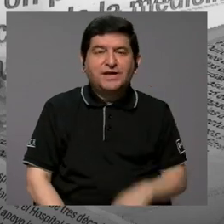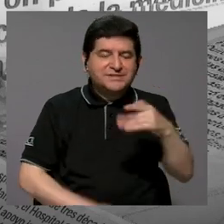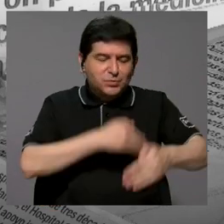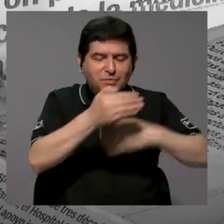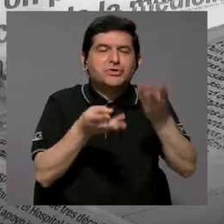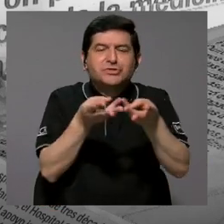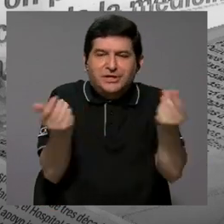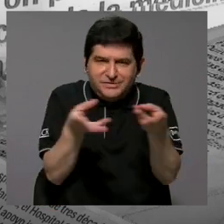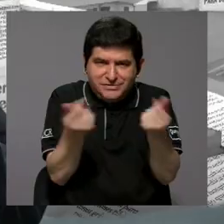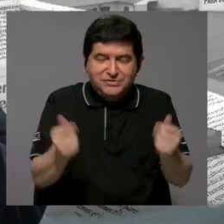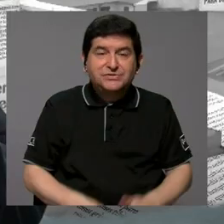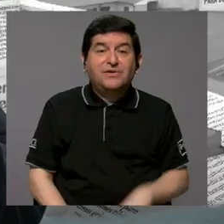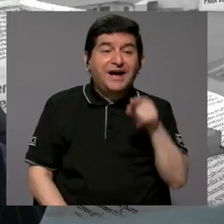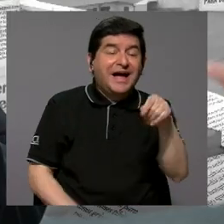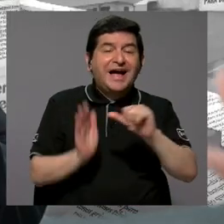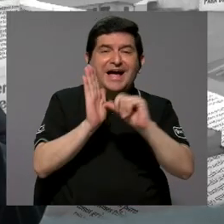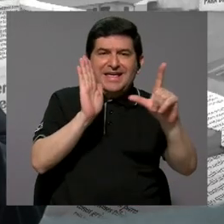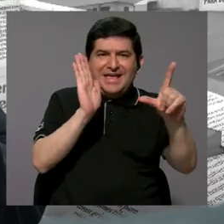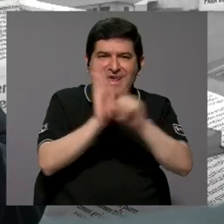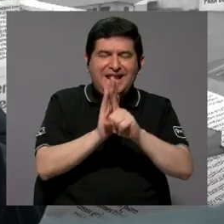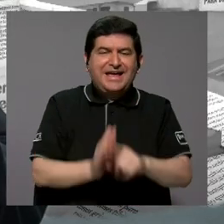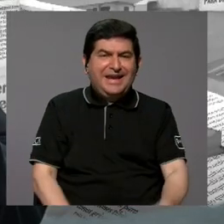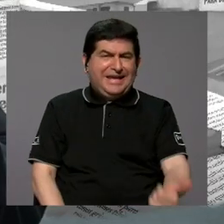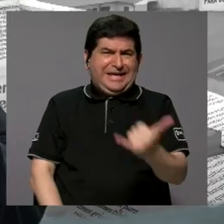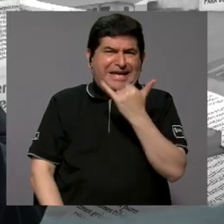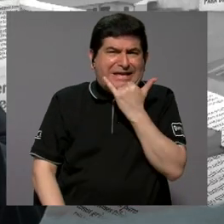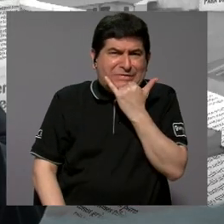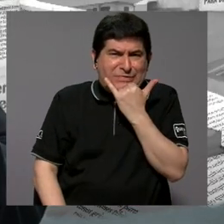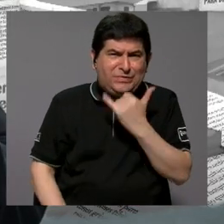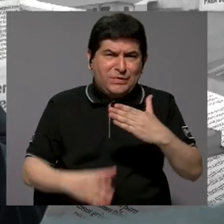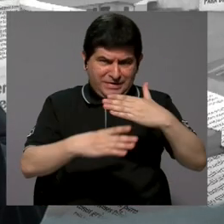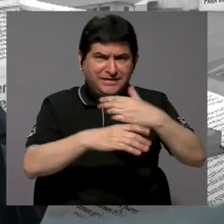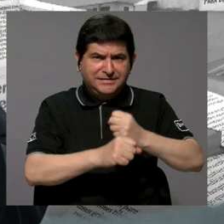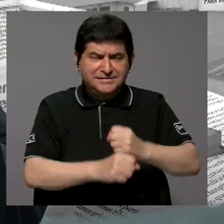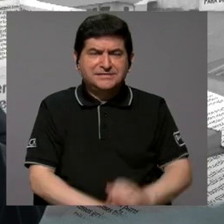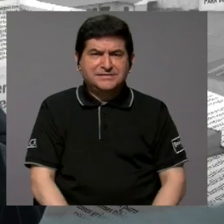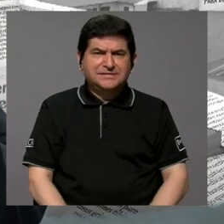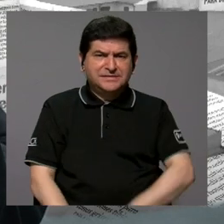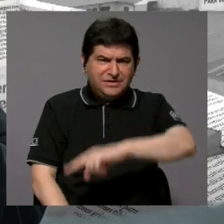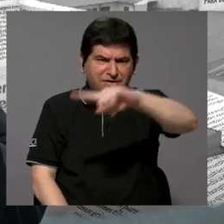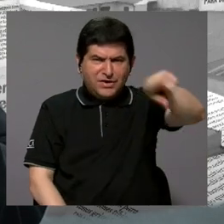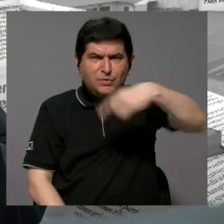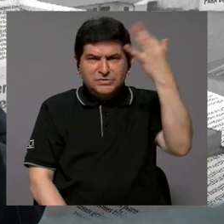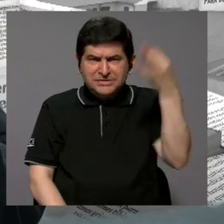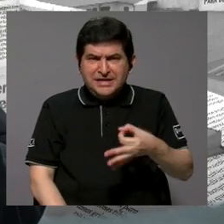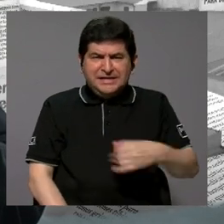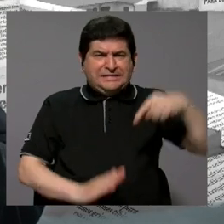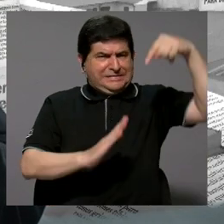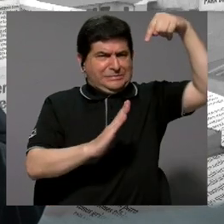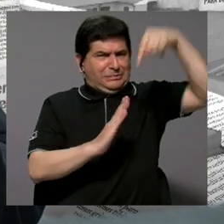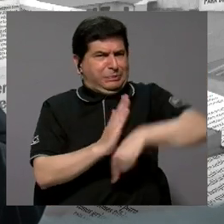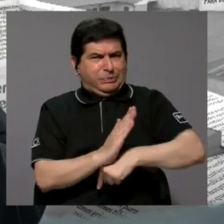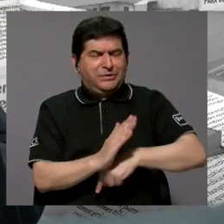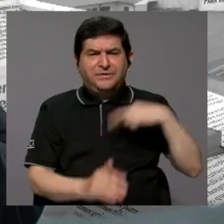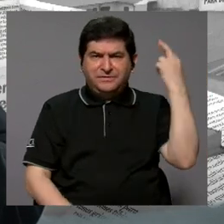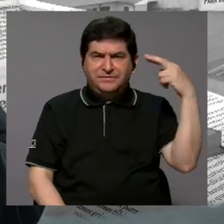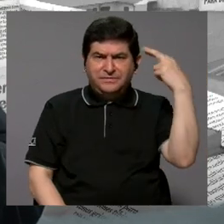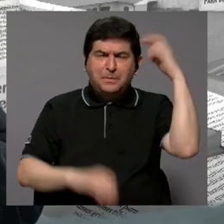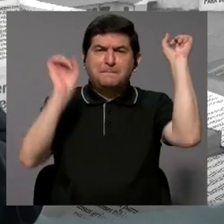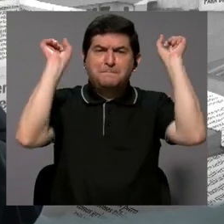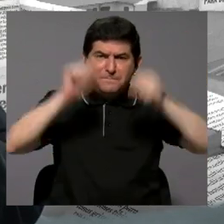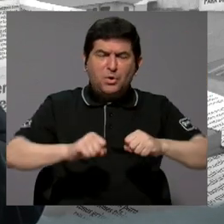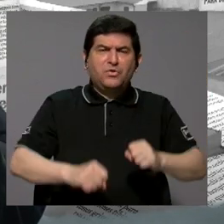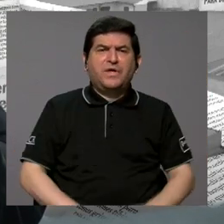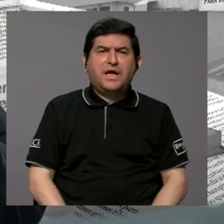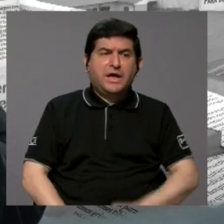Y ahí es donde la Asamblea Legislativa comete un error que ustedes han considerado grave en vista de que se